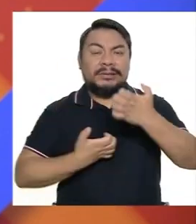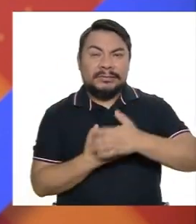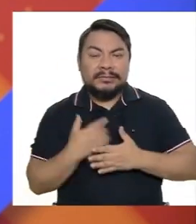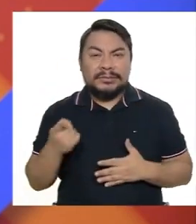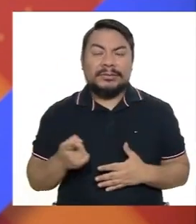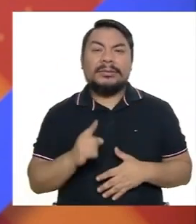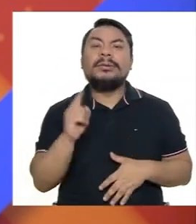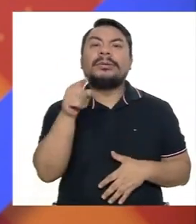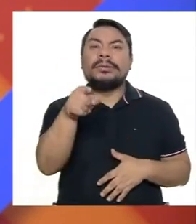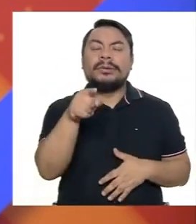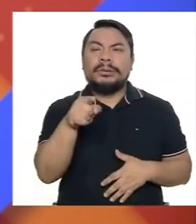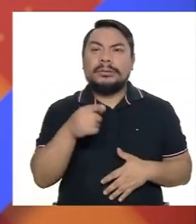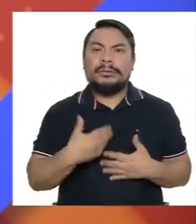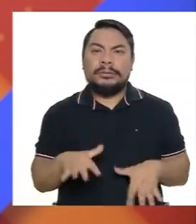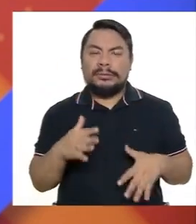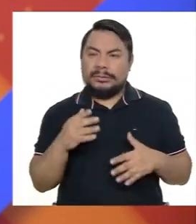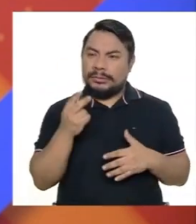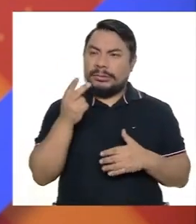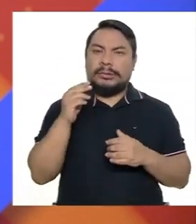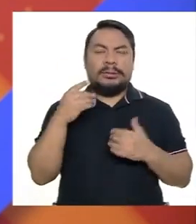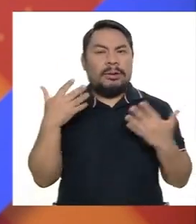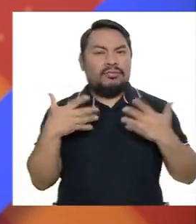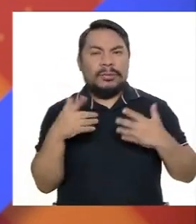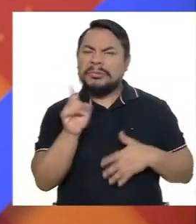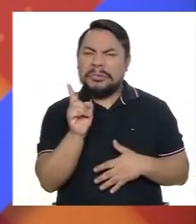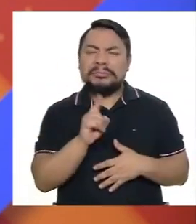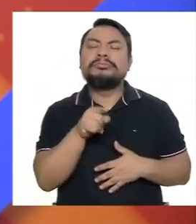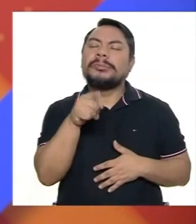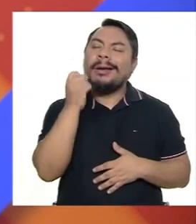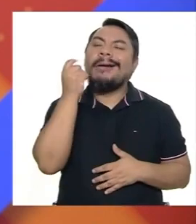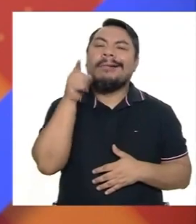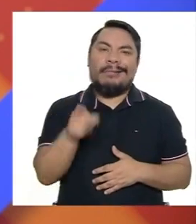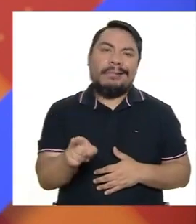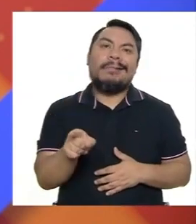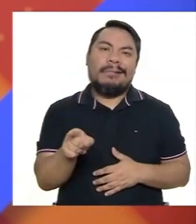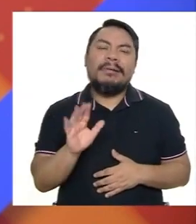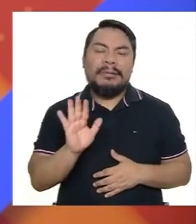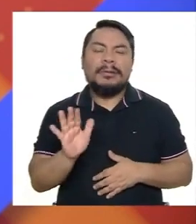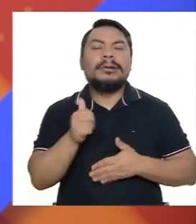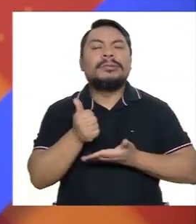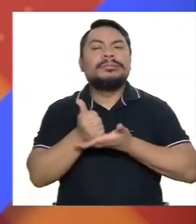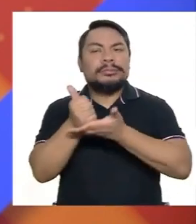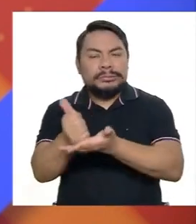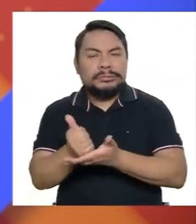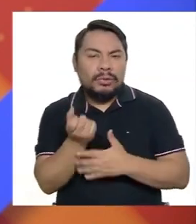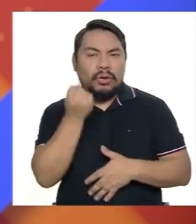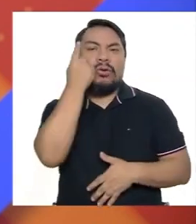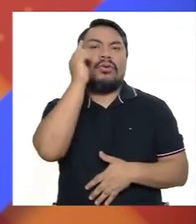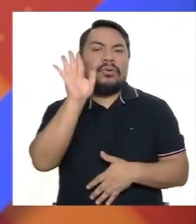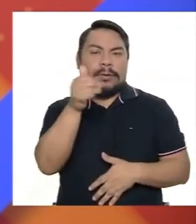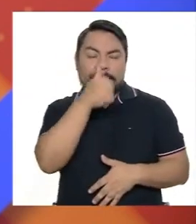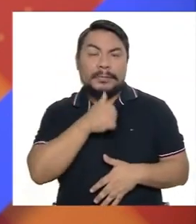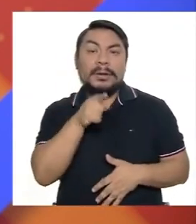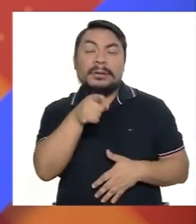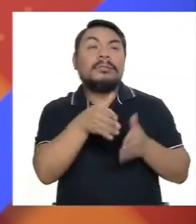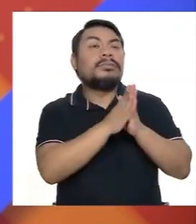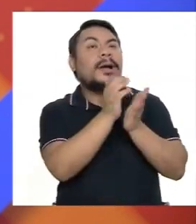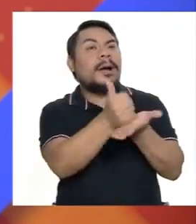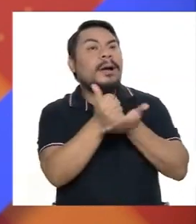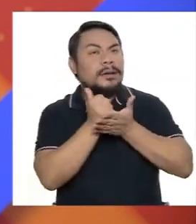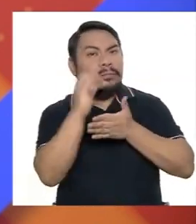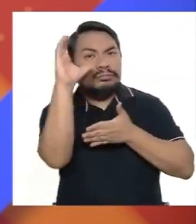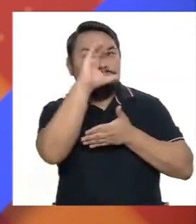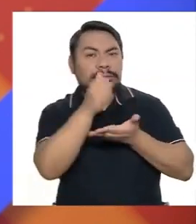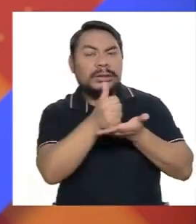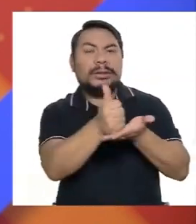emociones, no nos alarmemos. Primero que nada, ayudemos, comprendamos y luego de ello, si gustan, pidan ayuda o